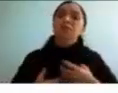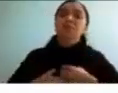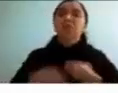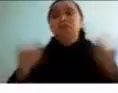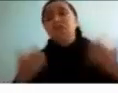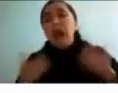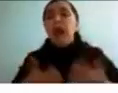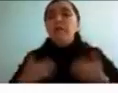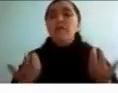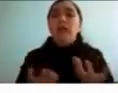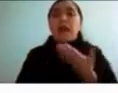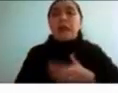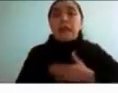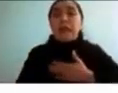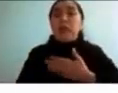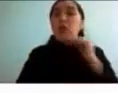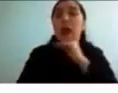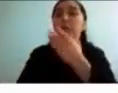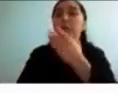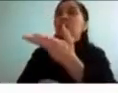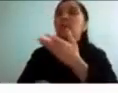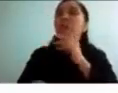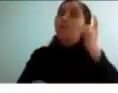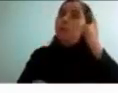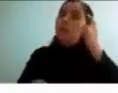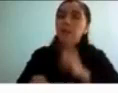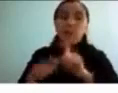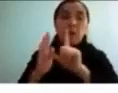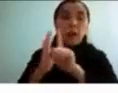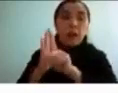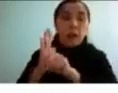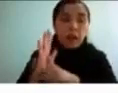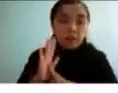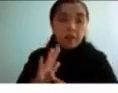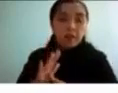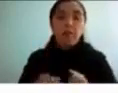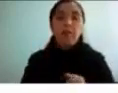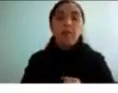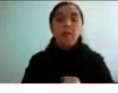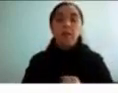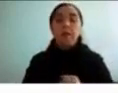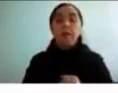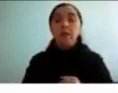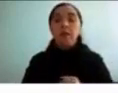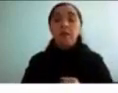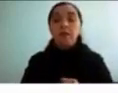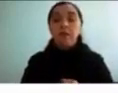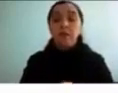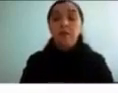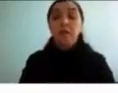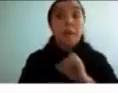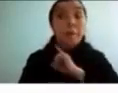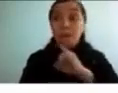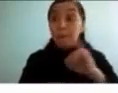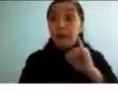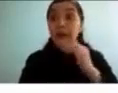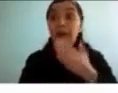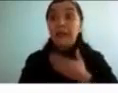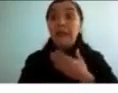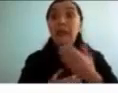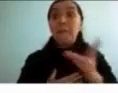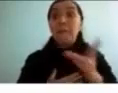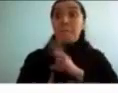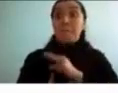tienen dificultades para retrasar la gratificación por lo que prefieren reportamientos a corto plazo como hemos dicho como hemos visto